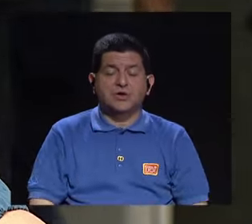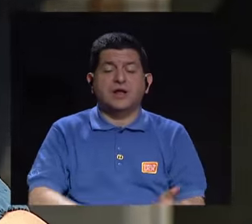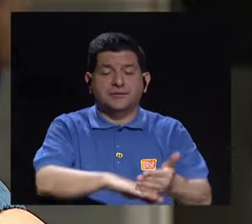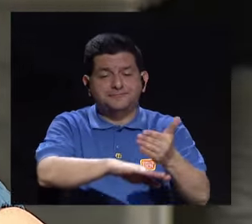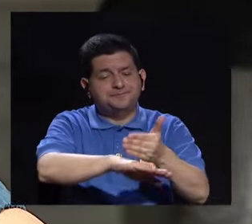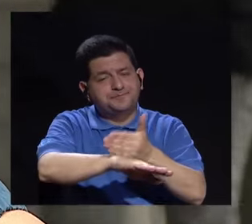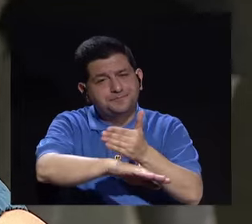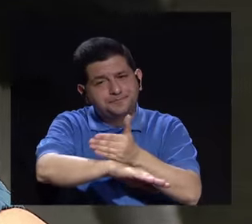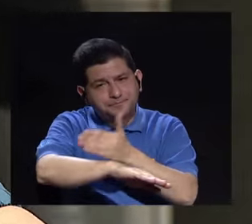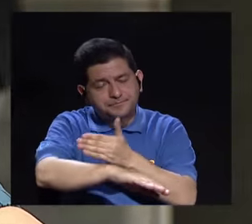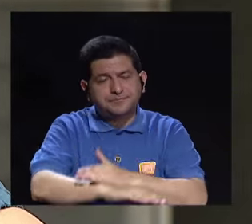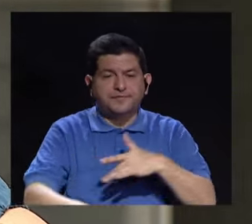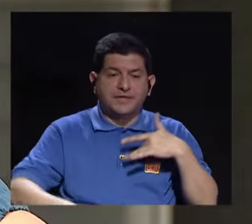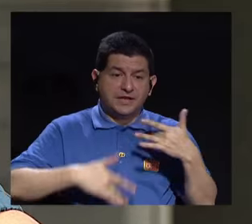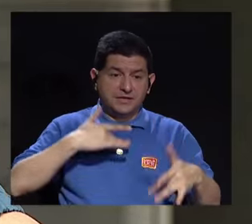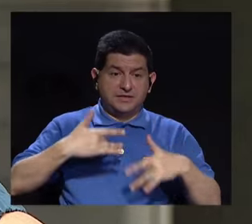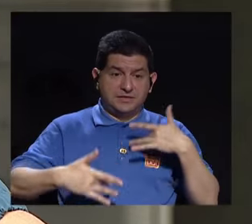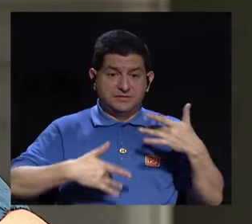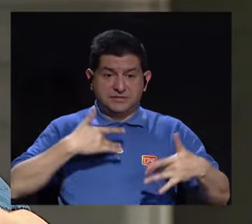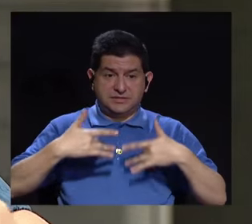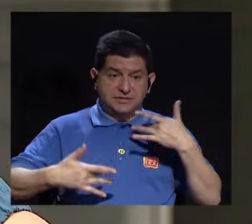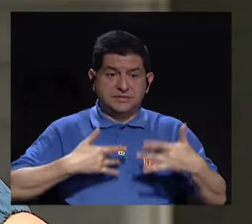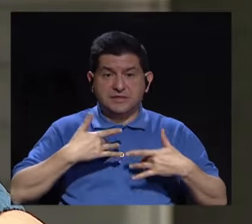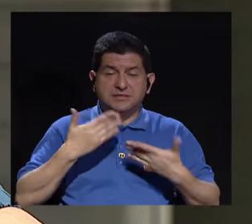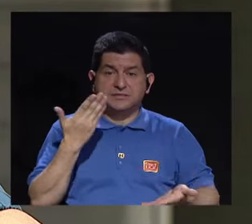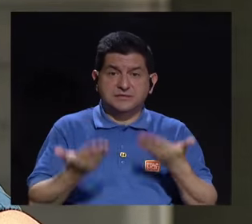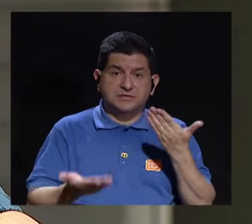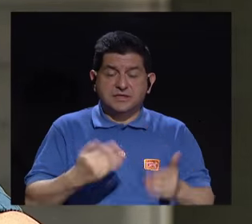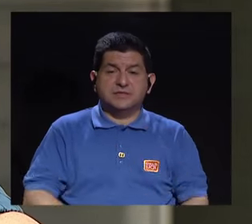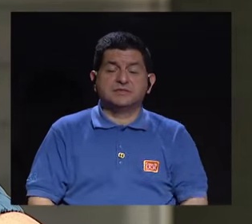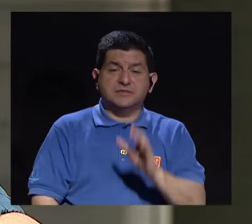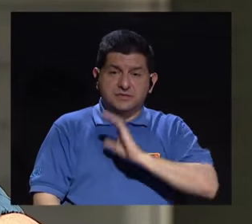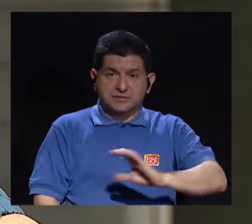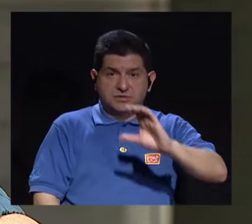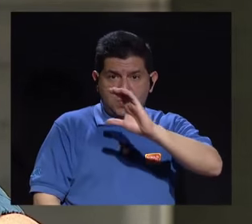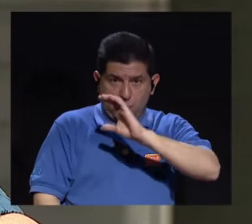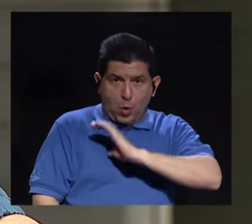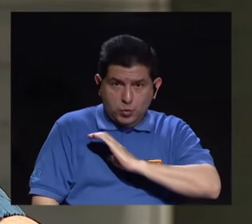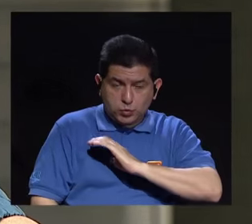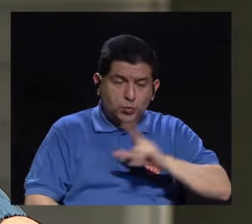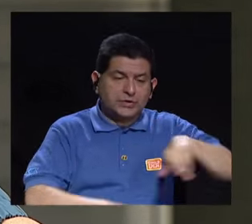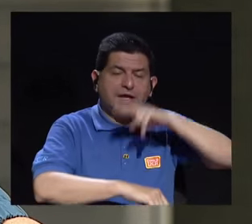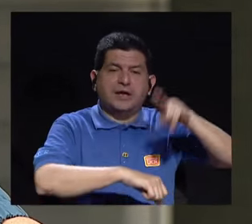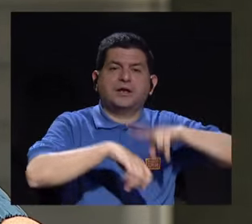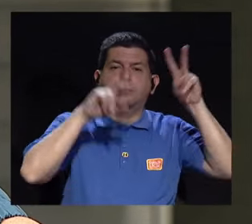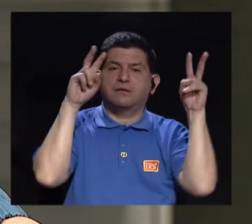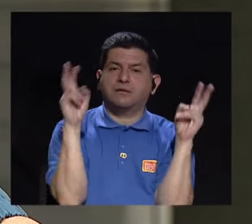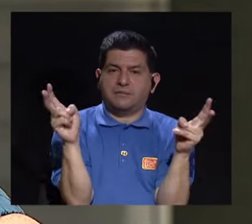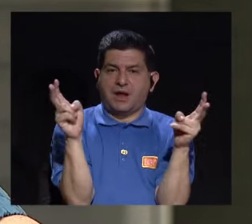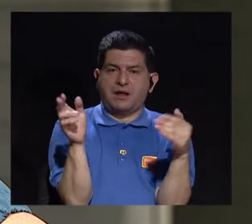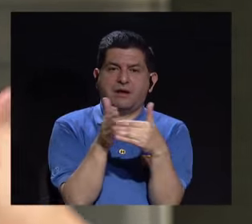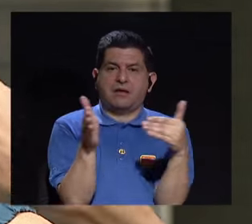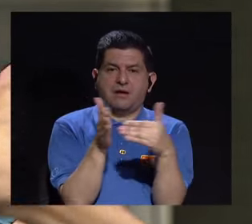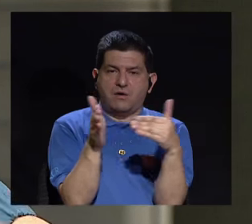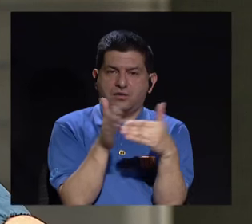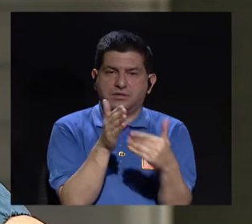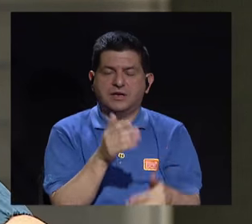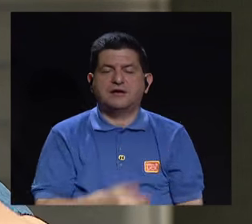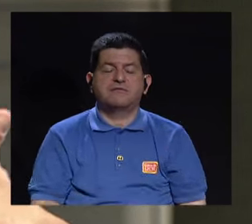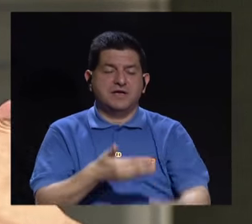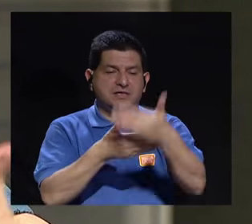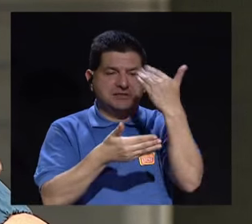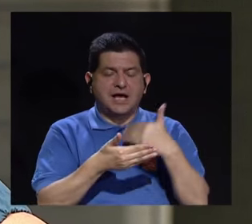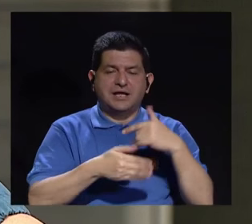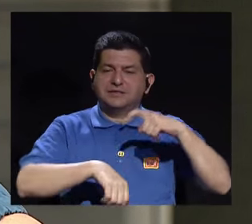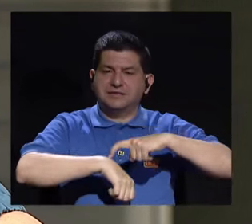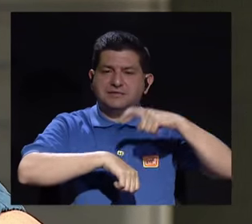de progresar y de ir adquiriendo conductas como normales, volver a las conductas que